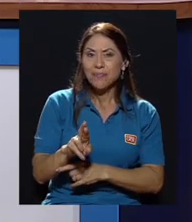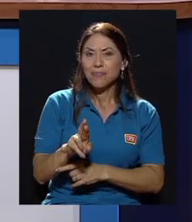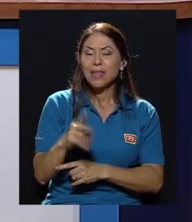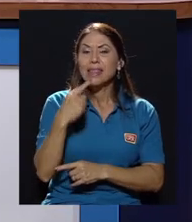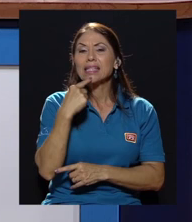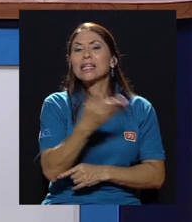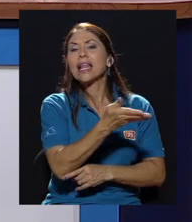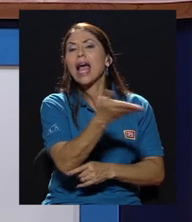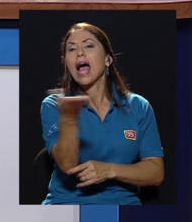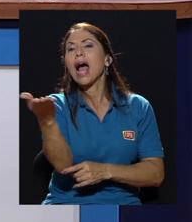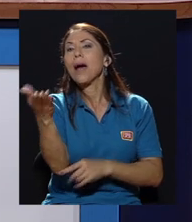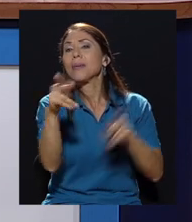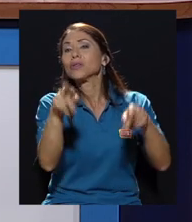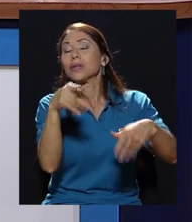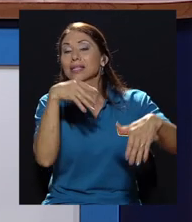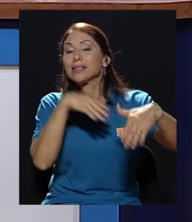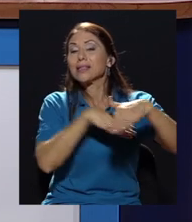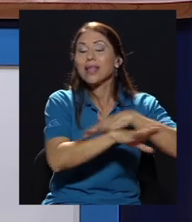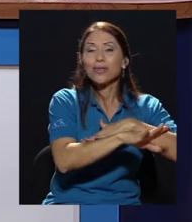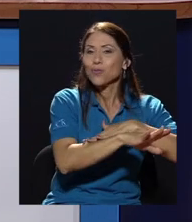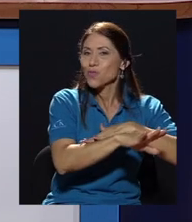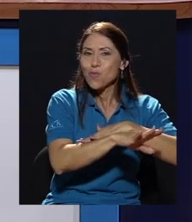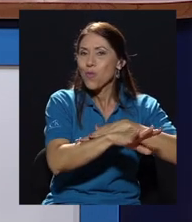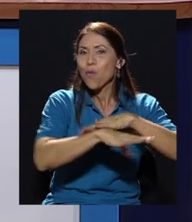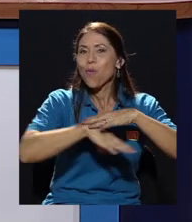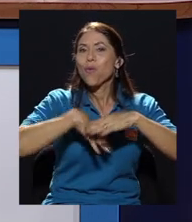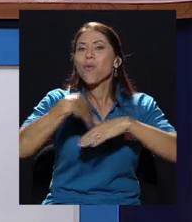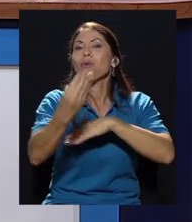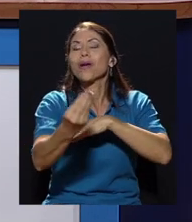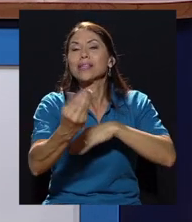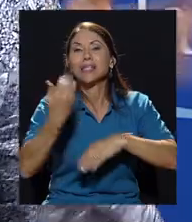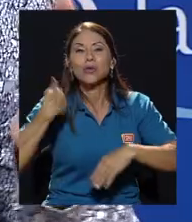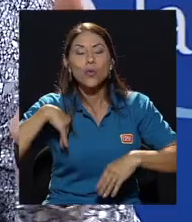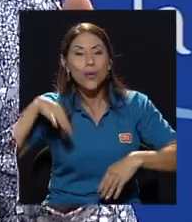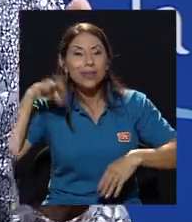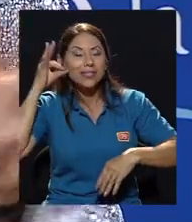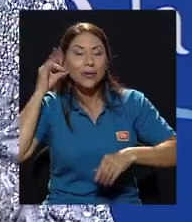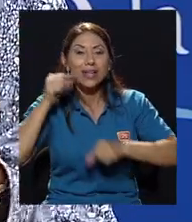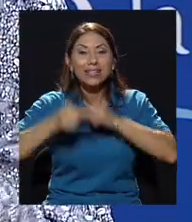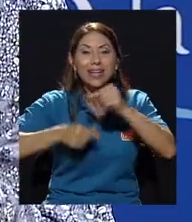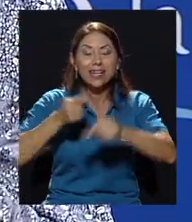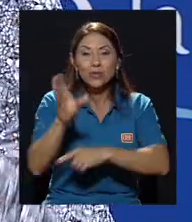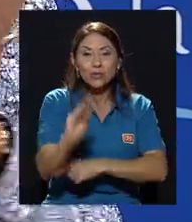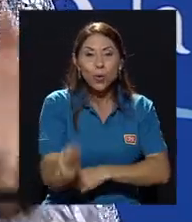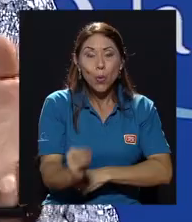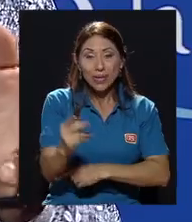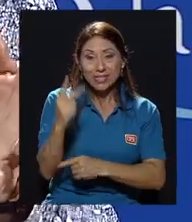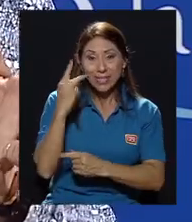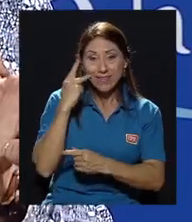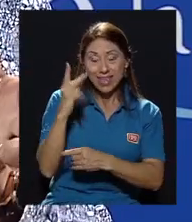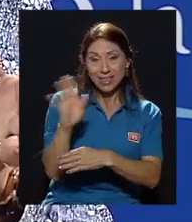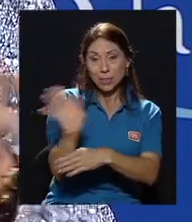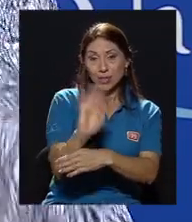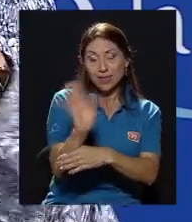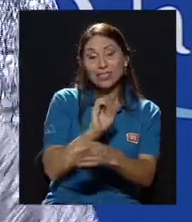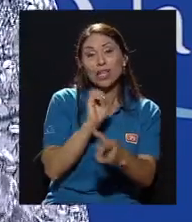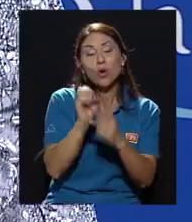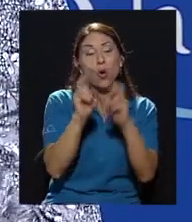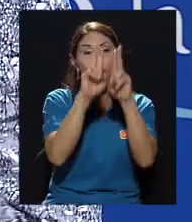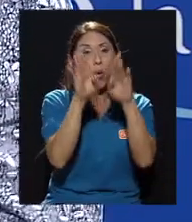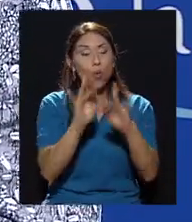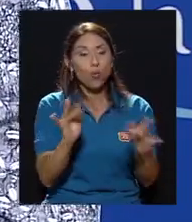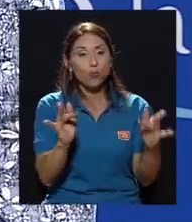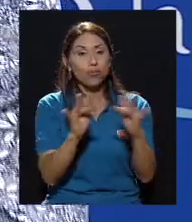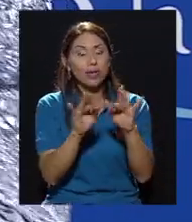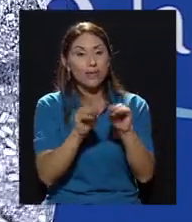Ya no a nuestra población interna, sino a todos esos señores, señoras, generaciones jóvenes que nos ven por televisión o nos